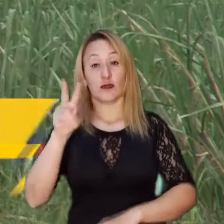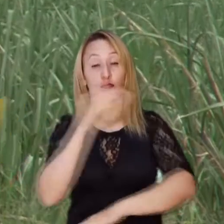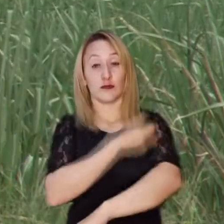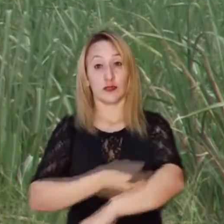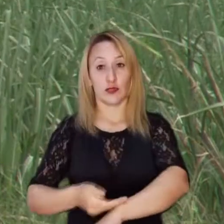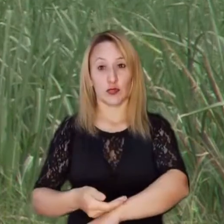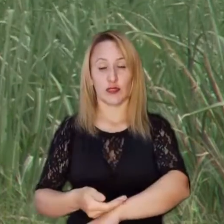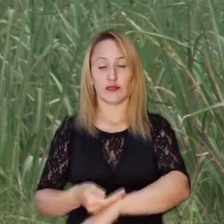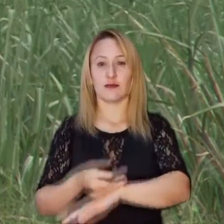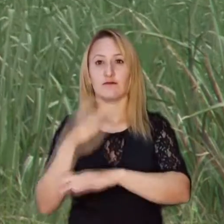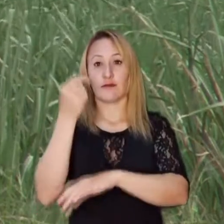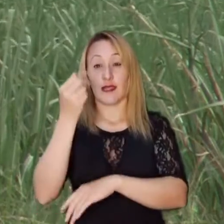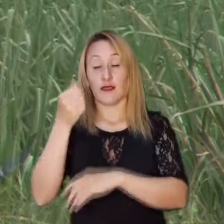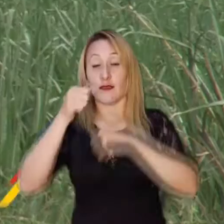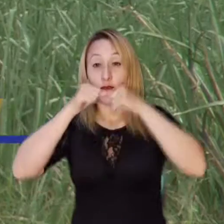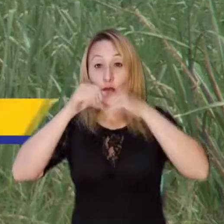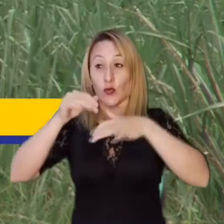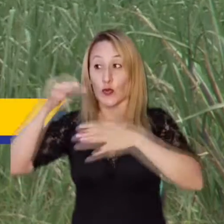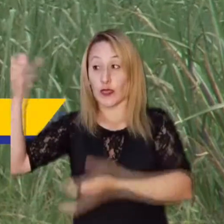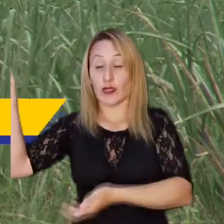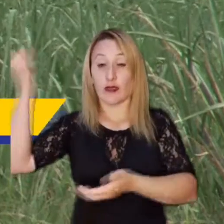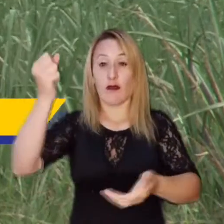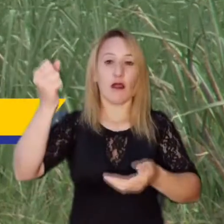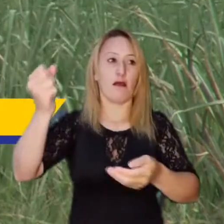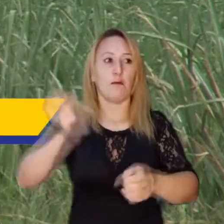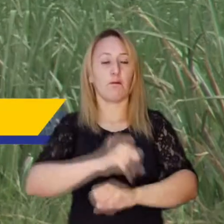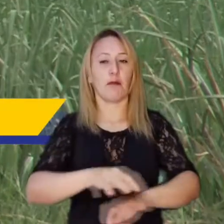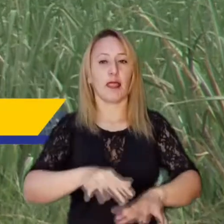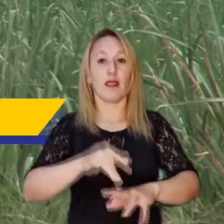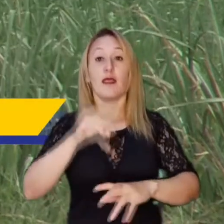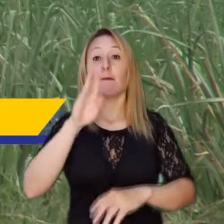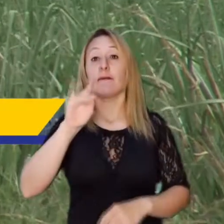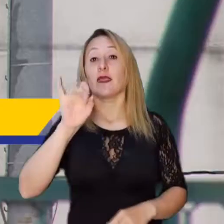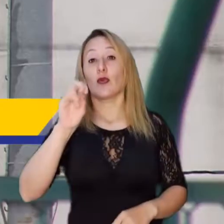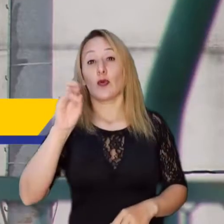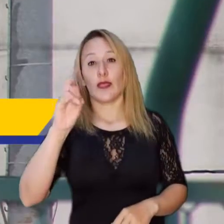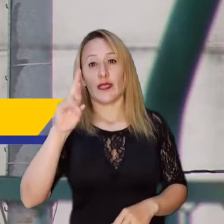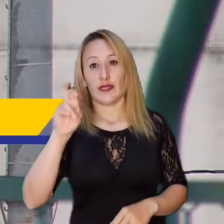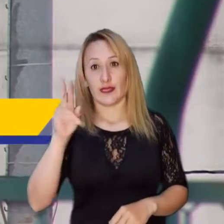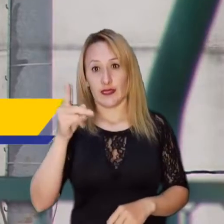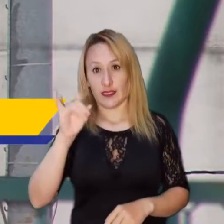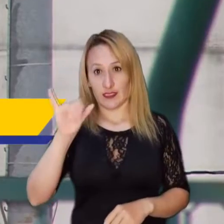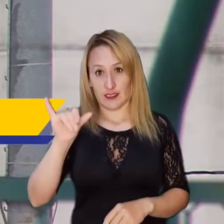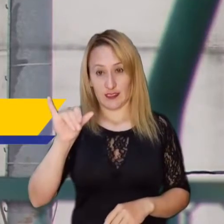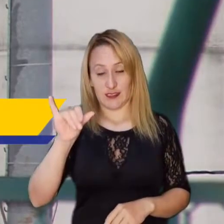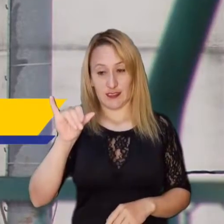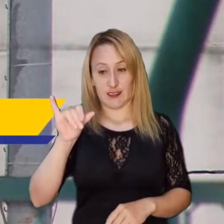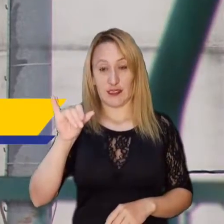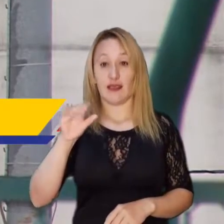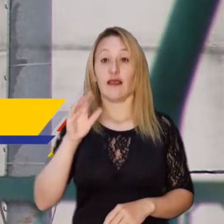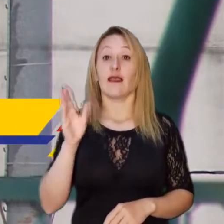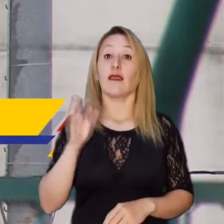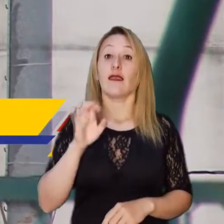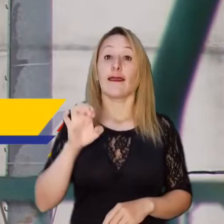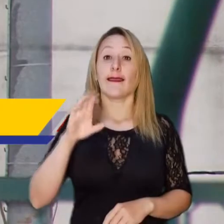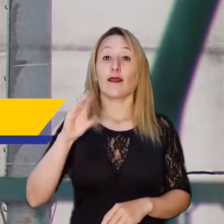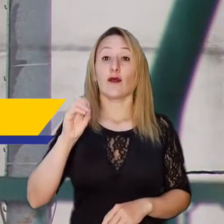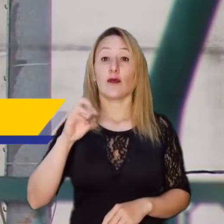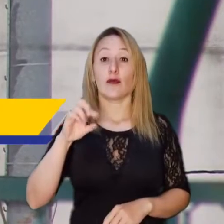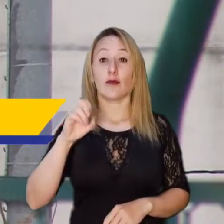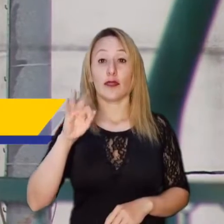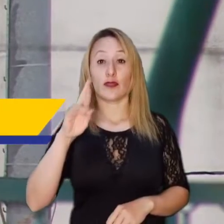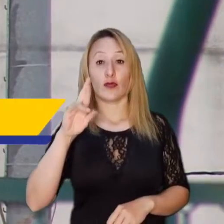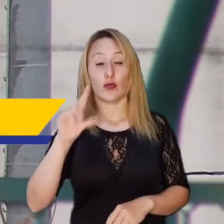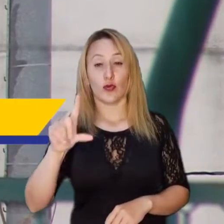por el detrimento de recursos públicos a Bioenergy SAS, Bioenergy Franca SAS y Ecopetrol